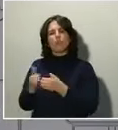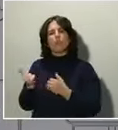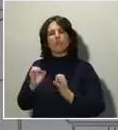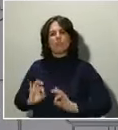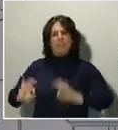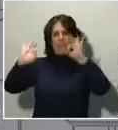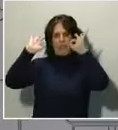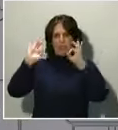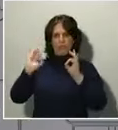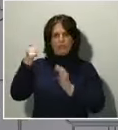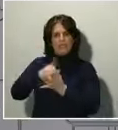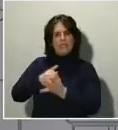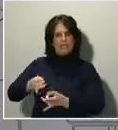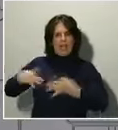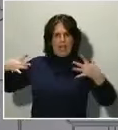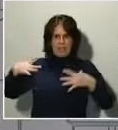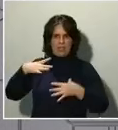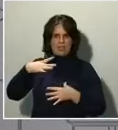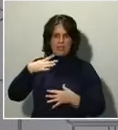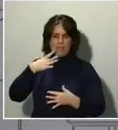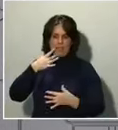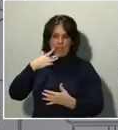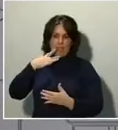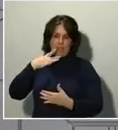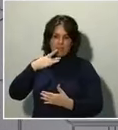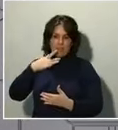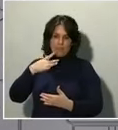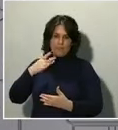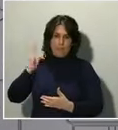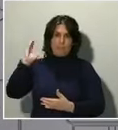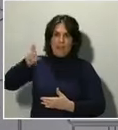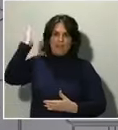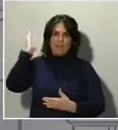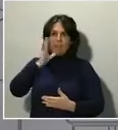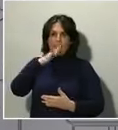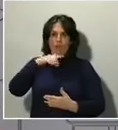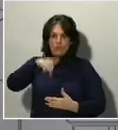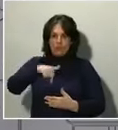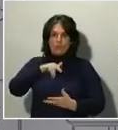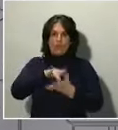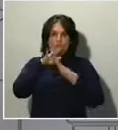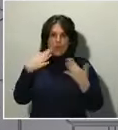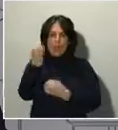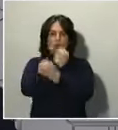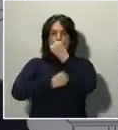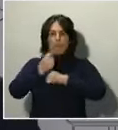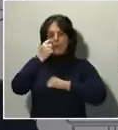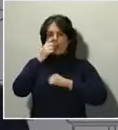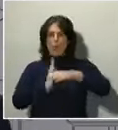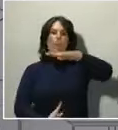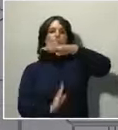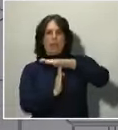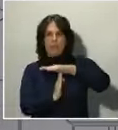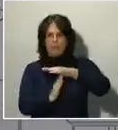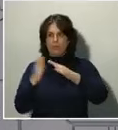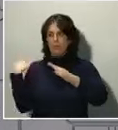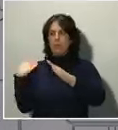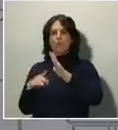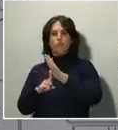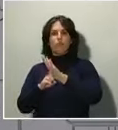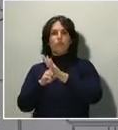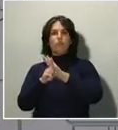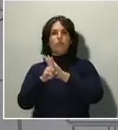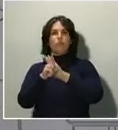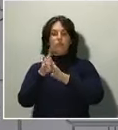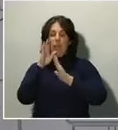como consecuencia de este parón, de este frenazo en seco de la economía española, de una economía que venía creciendo y que la previsión era de un